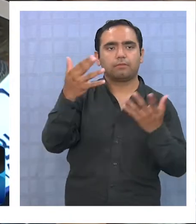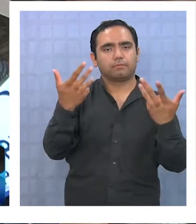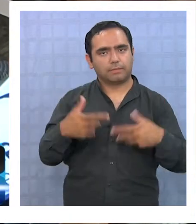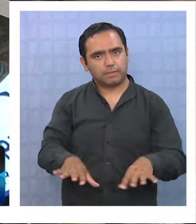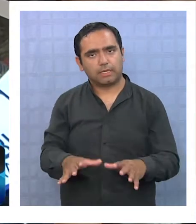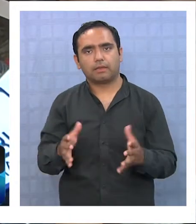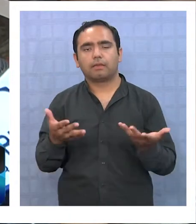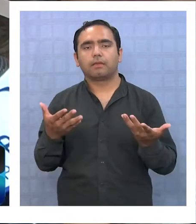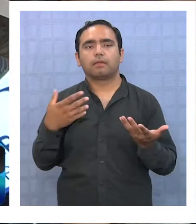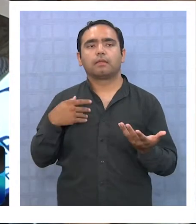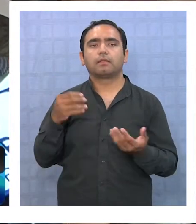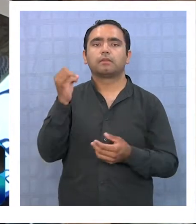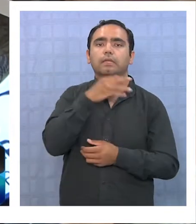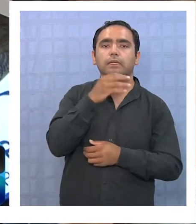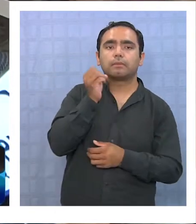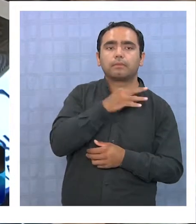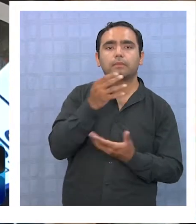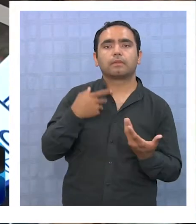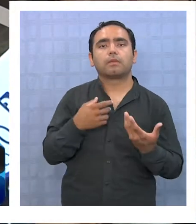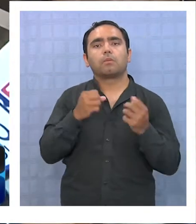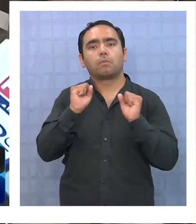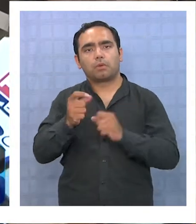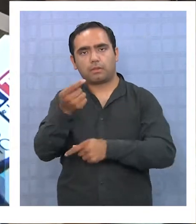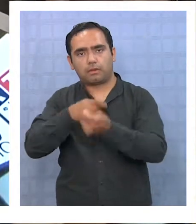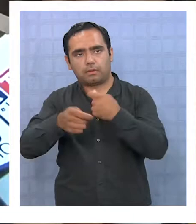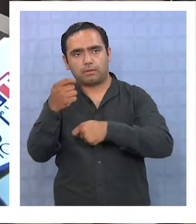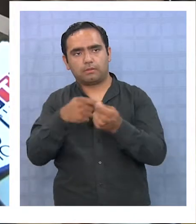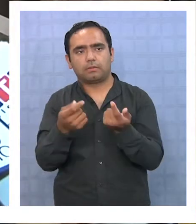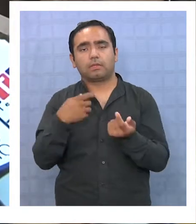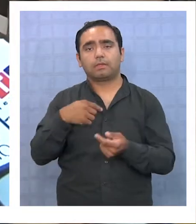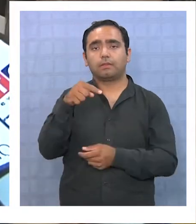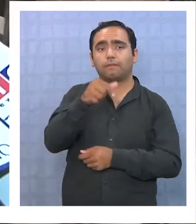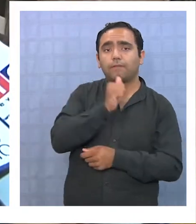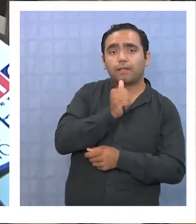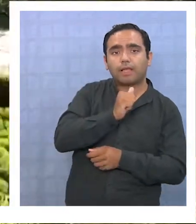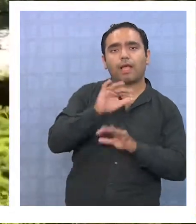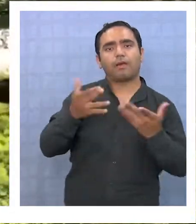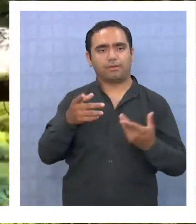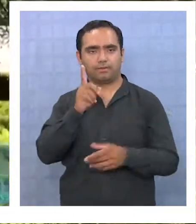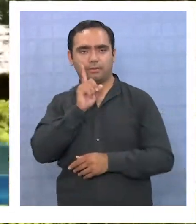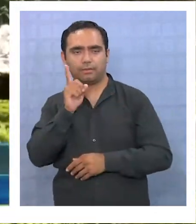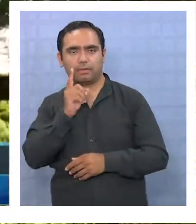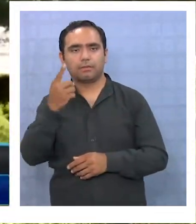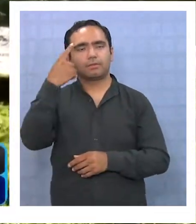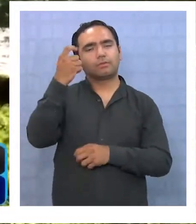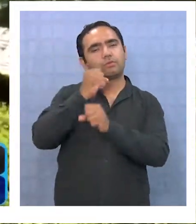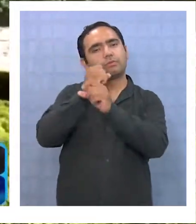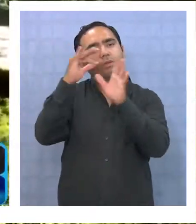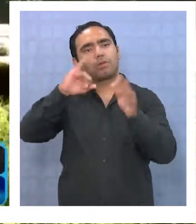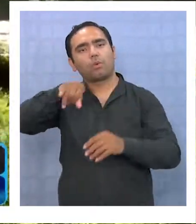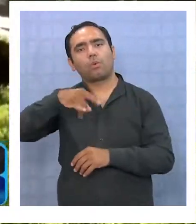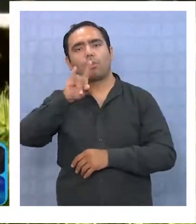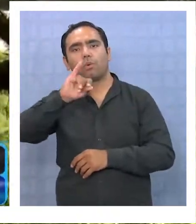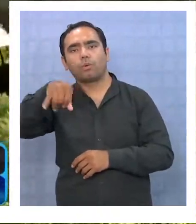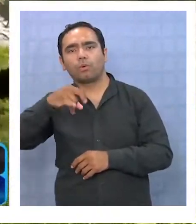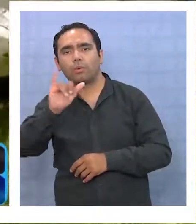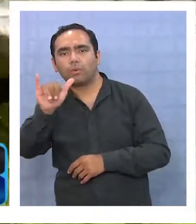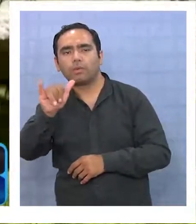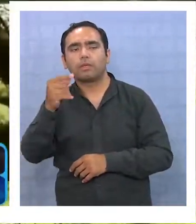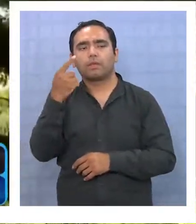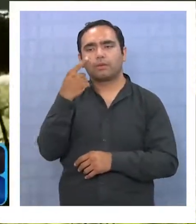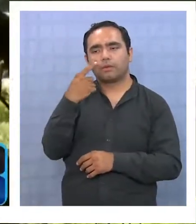necesita de rapidez para poder generar los negocios y esto es lo que nos faltaba. El sueño de recorrer los yungas de Jujuy,